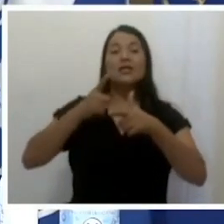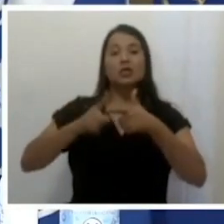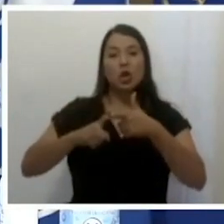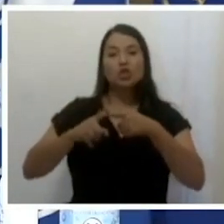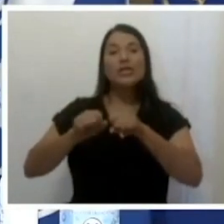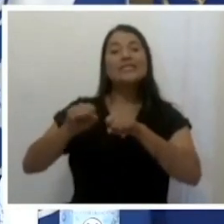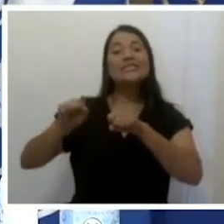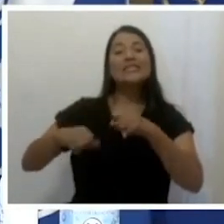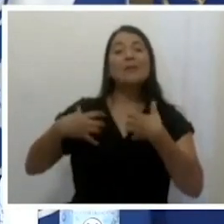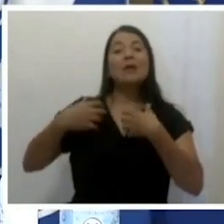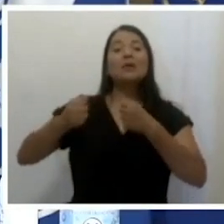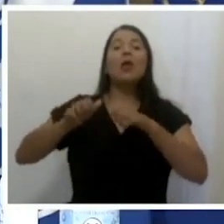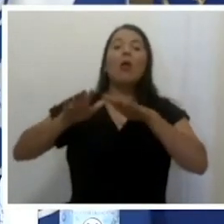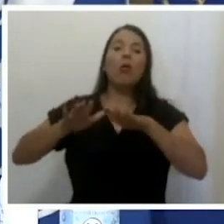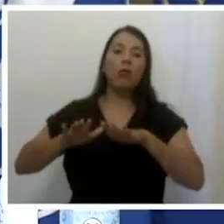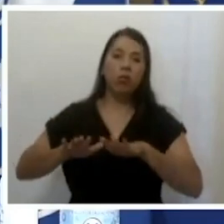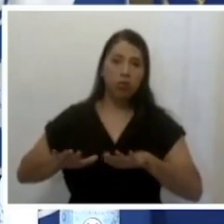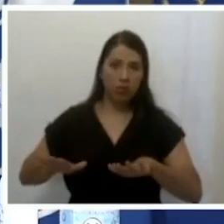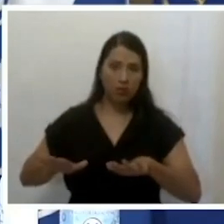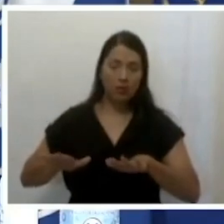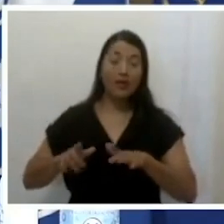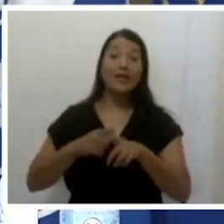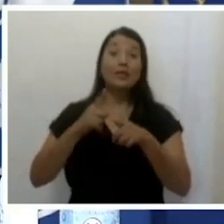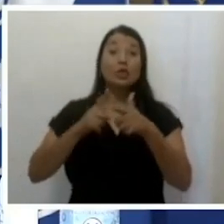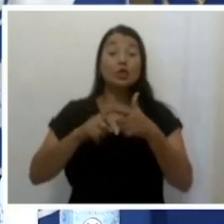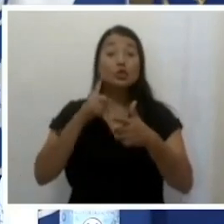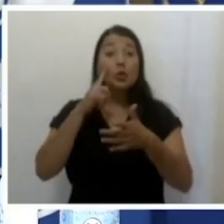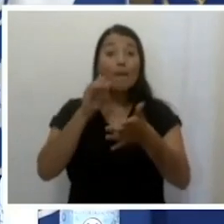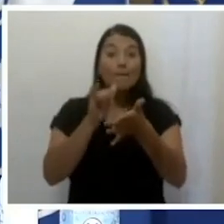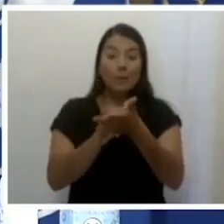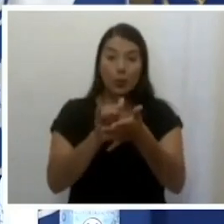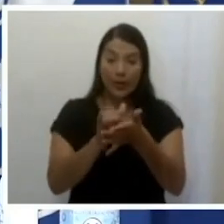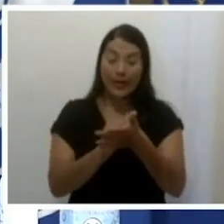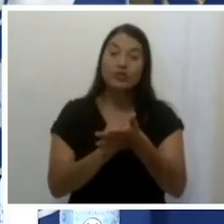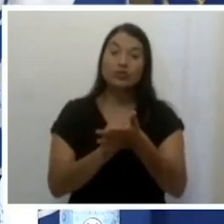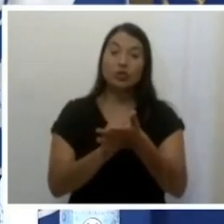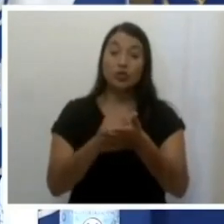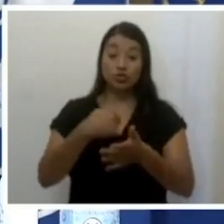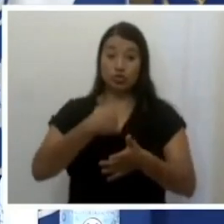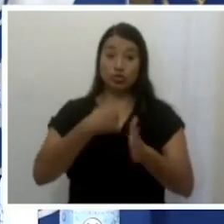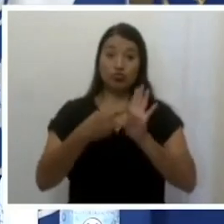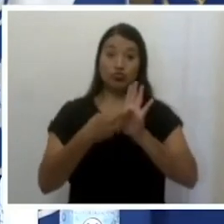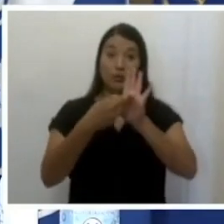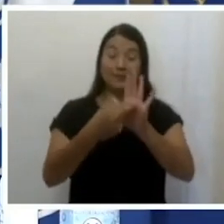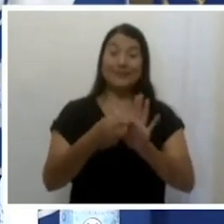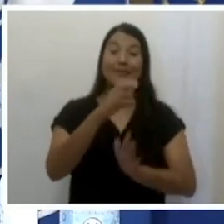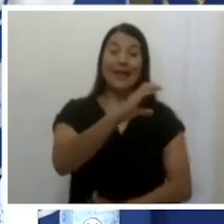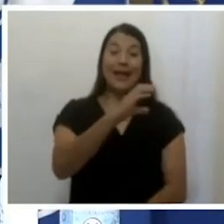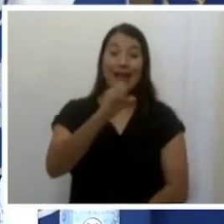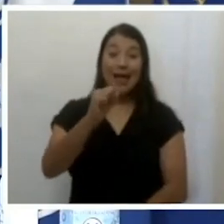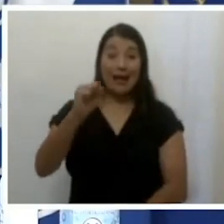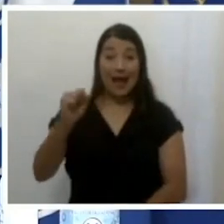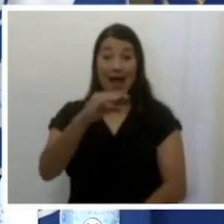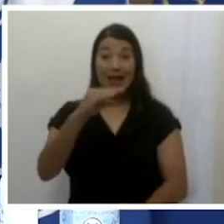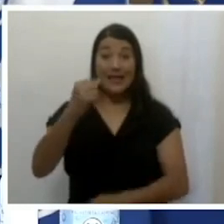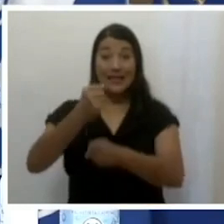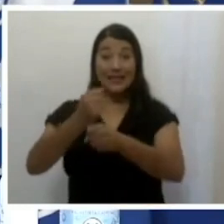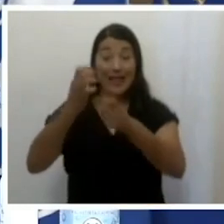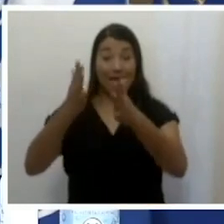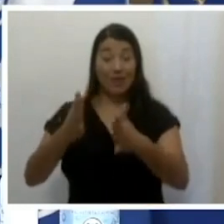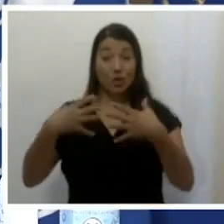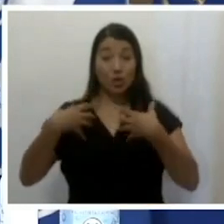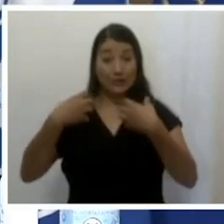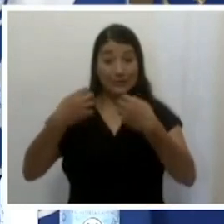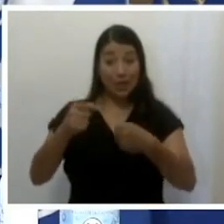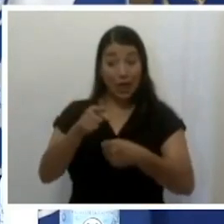al sistema de salud. Y por eso, en nombre de la caja, de todos los funcionarios de la salud, de todo ese